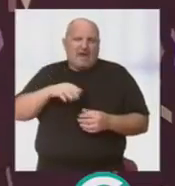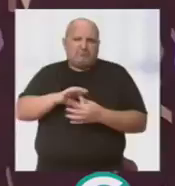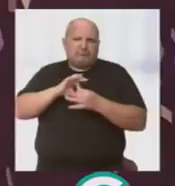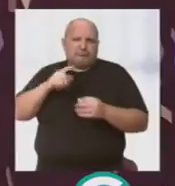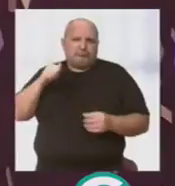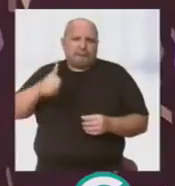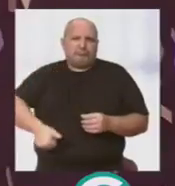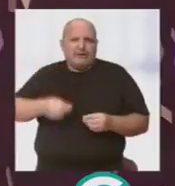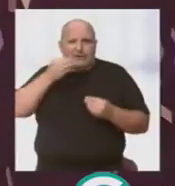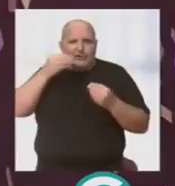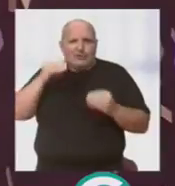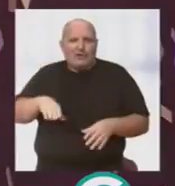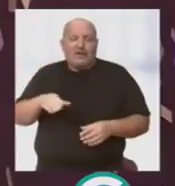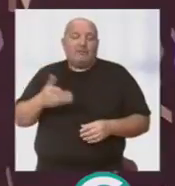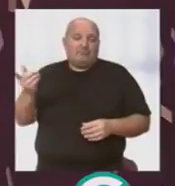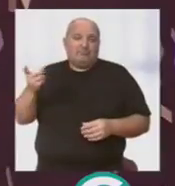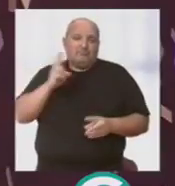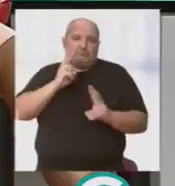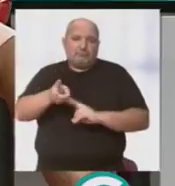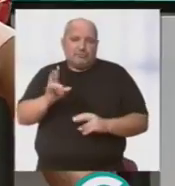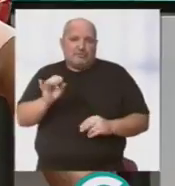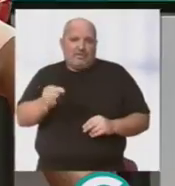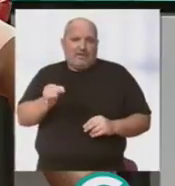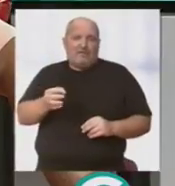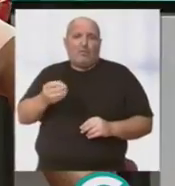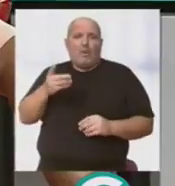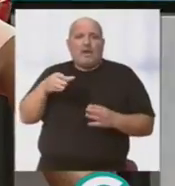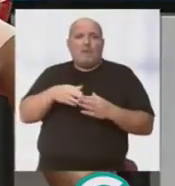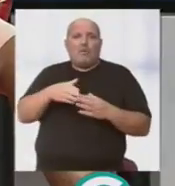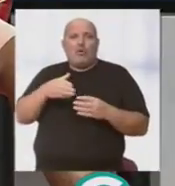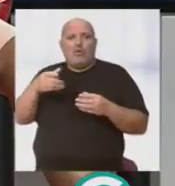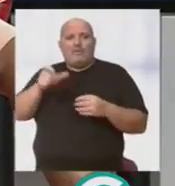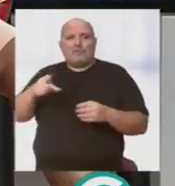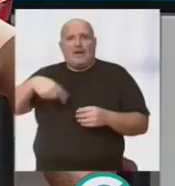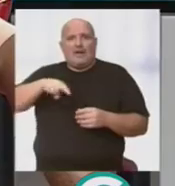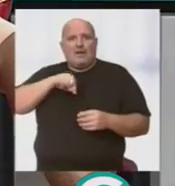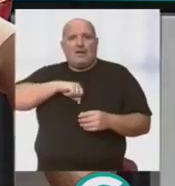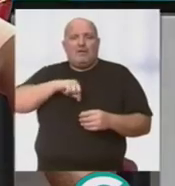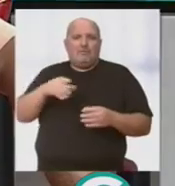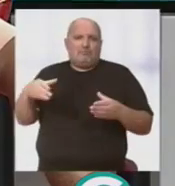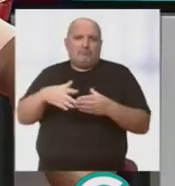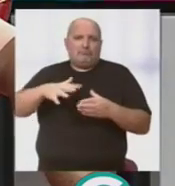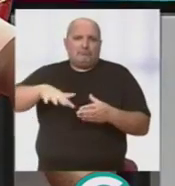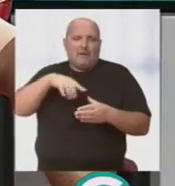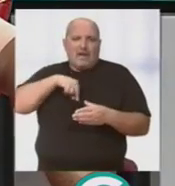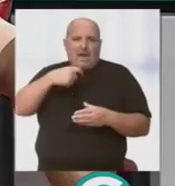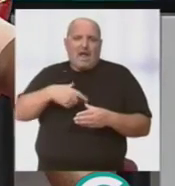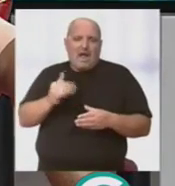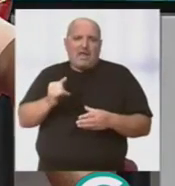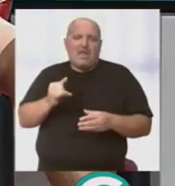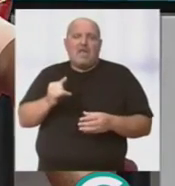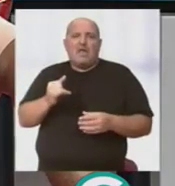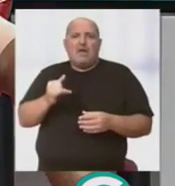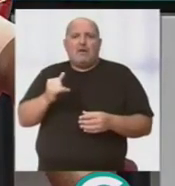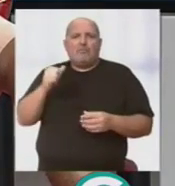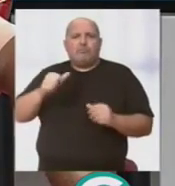ligados de forma histórica a la entidad. Bueno, evidentemente así es. Hay un equipo de personas, entre los cuales yo me encuentro, en el que